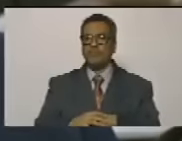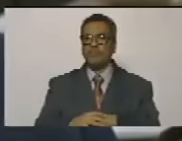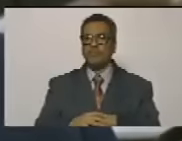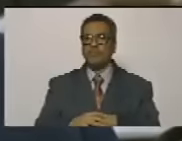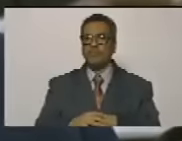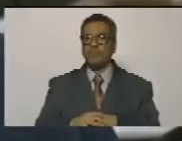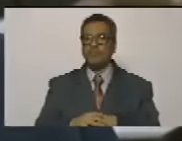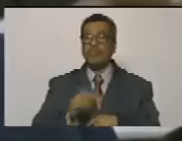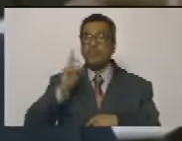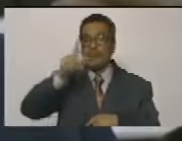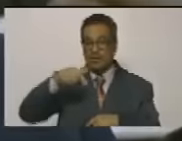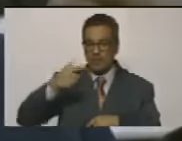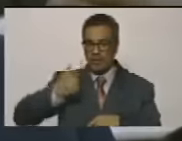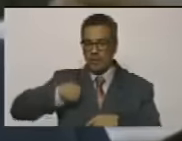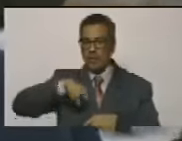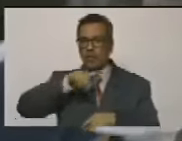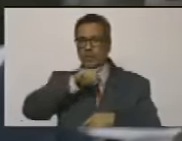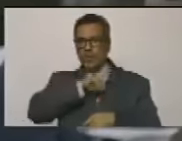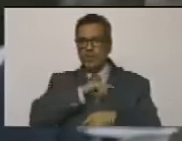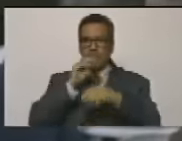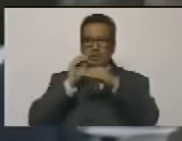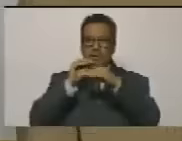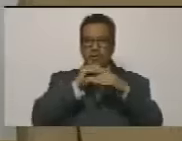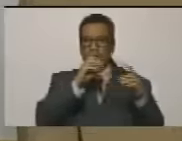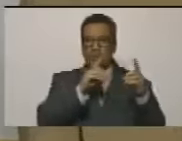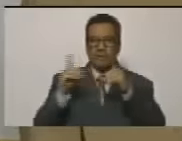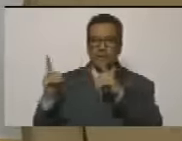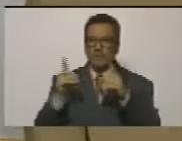entonces también somos culpables de convocar al diálogo